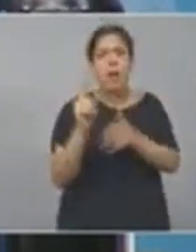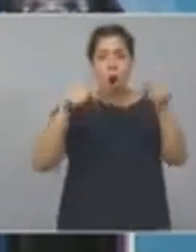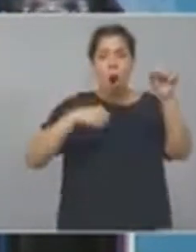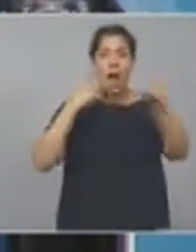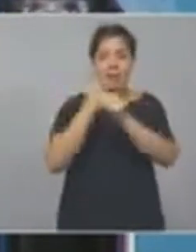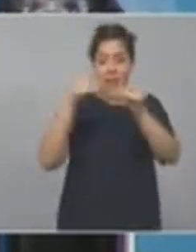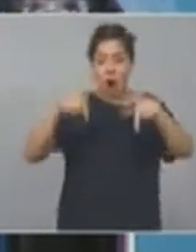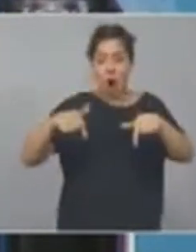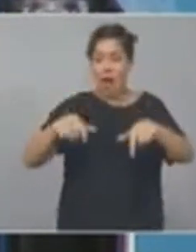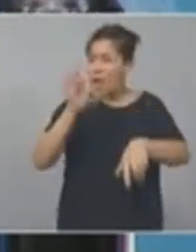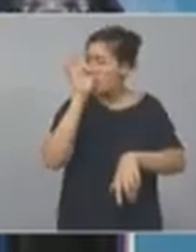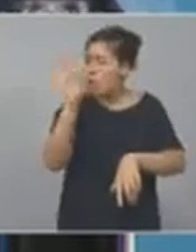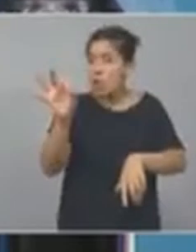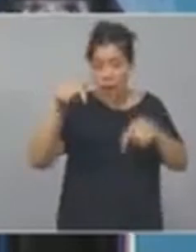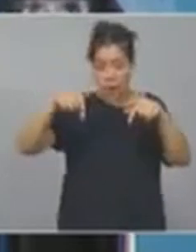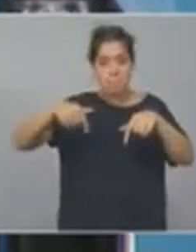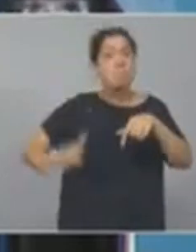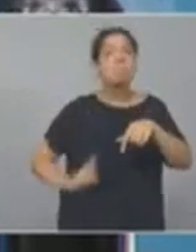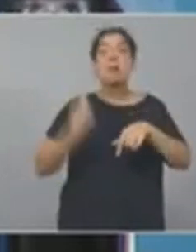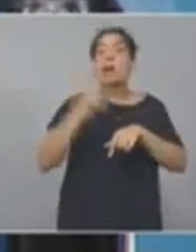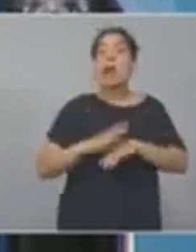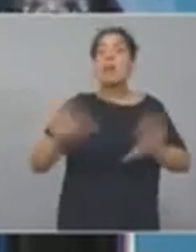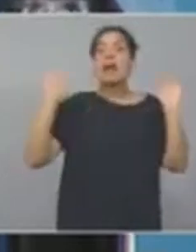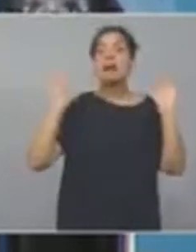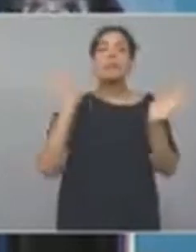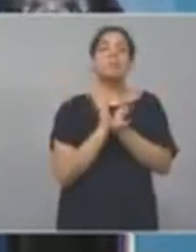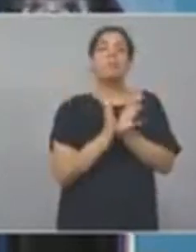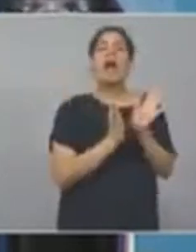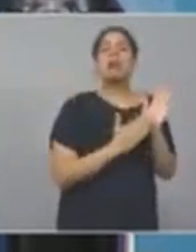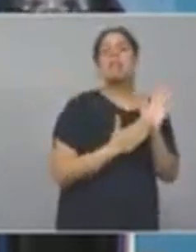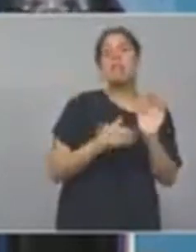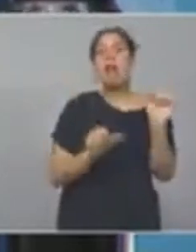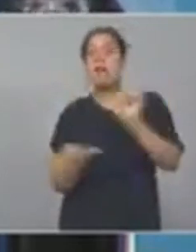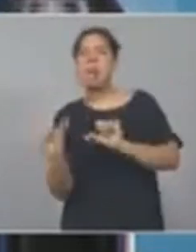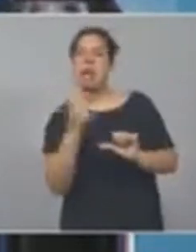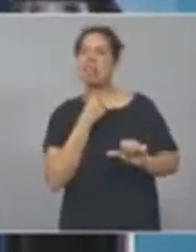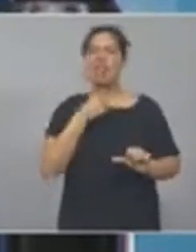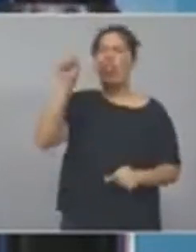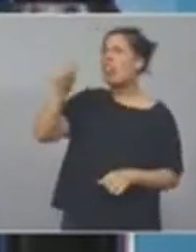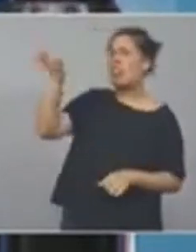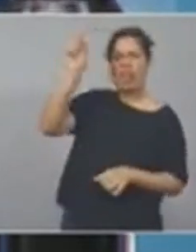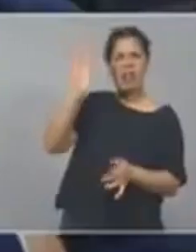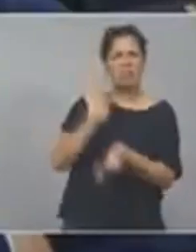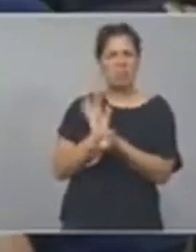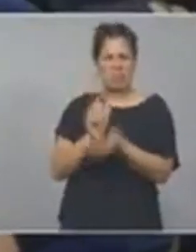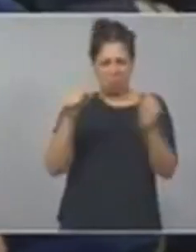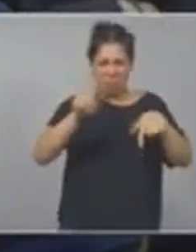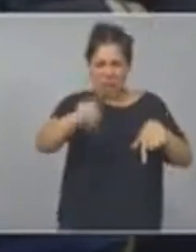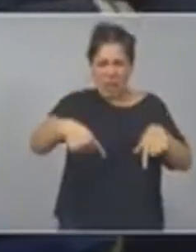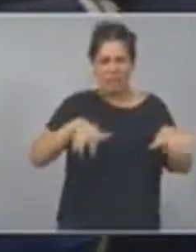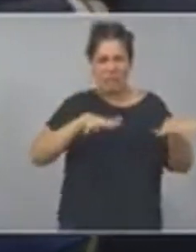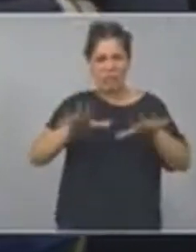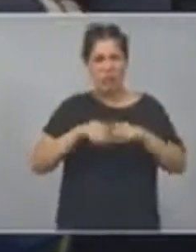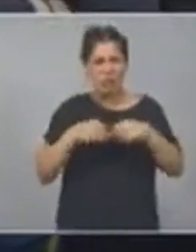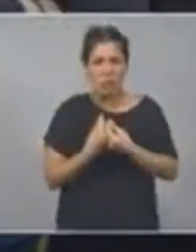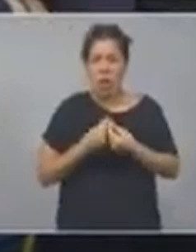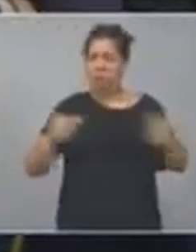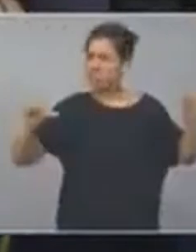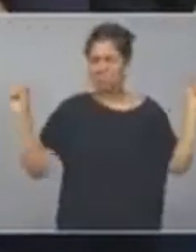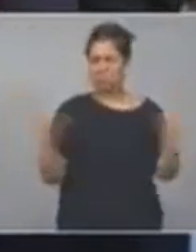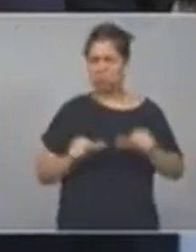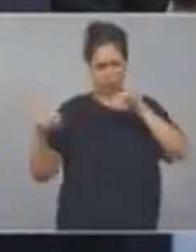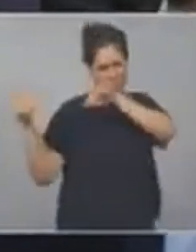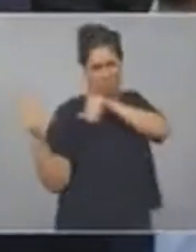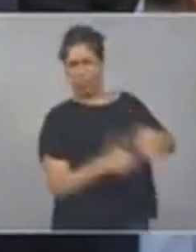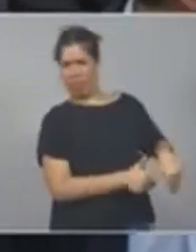neoliberales, resultados tan violentamente desastrosos como los que estamos viendo. Una política